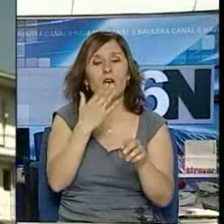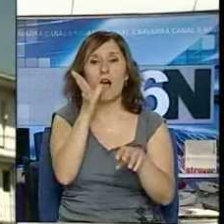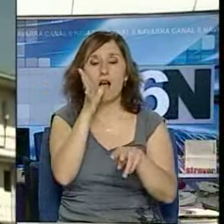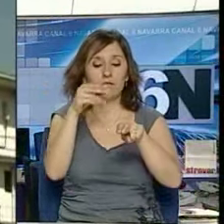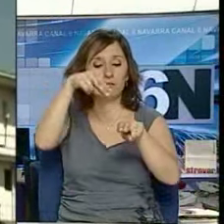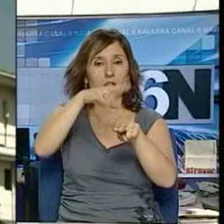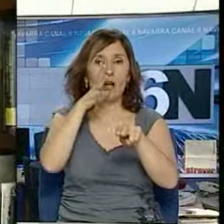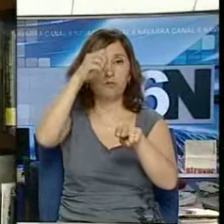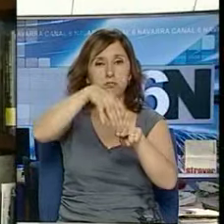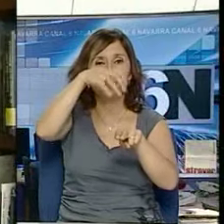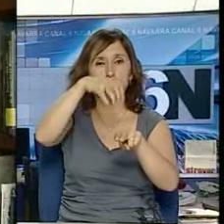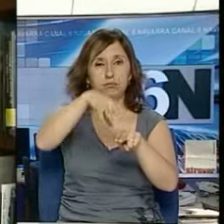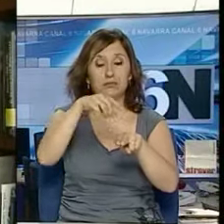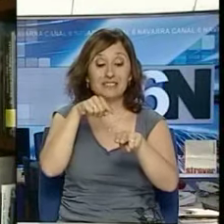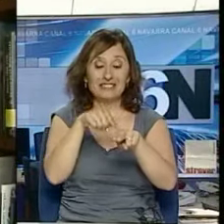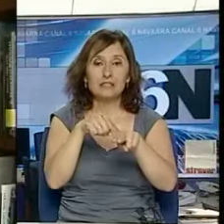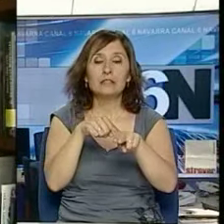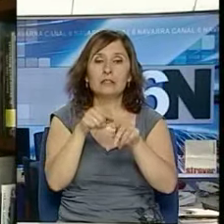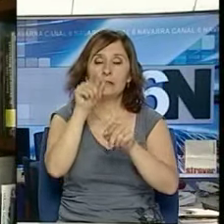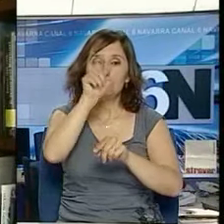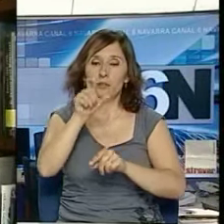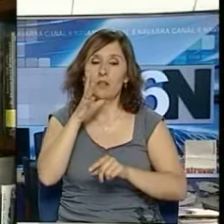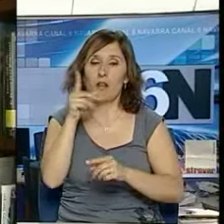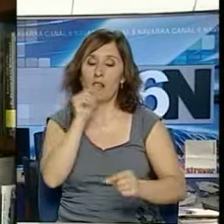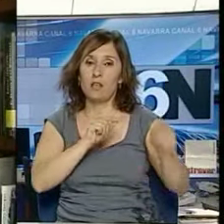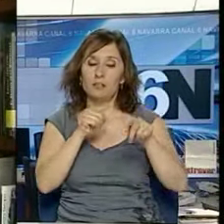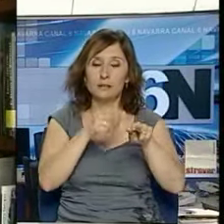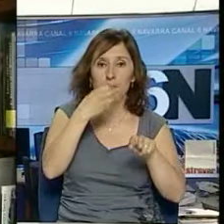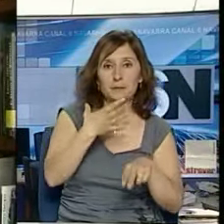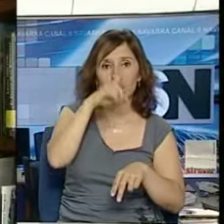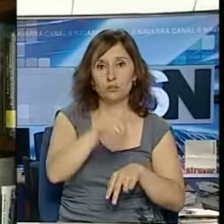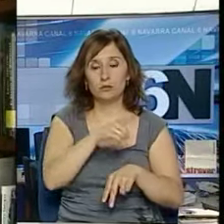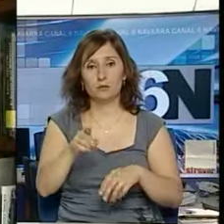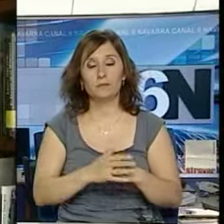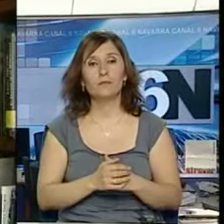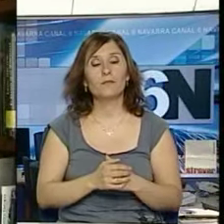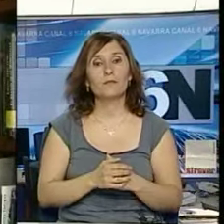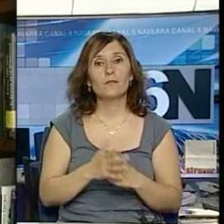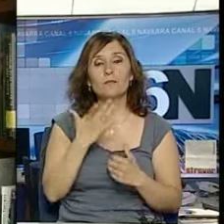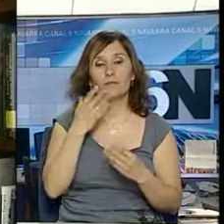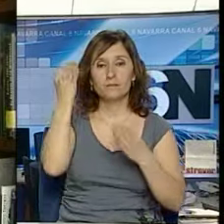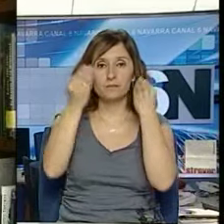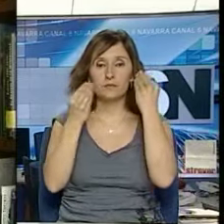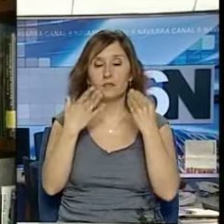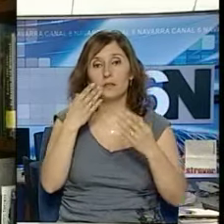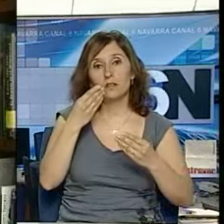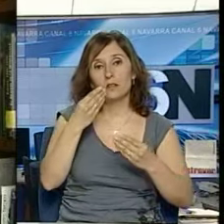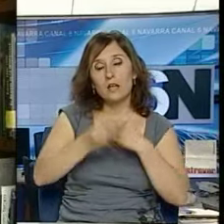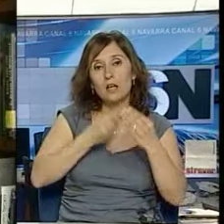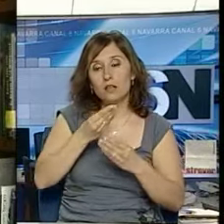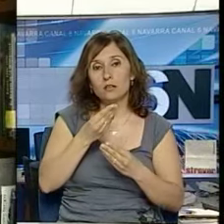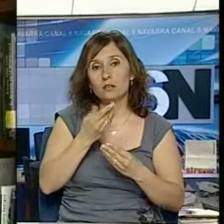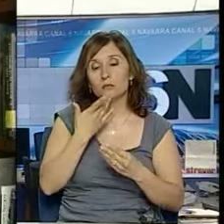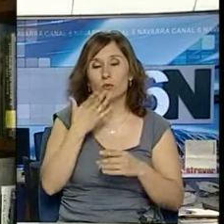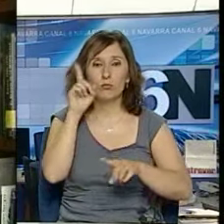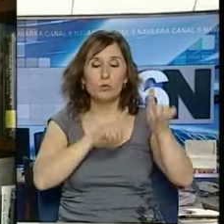Unidos. Habría mucho que discutir si realmente se trata de una medida que pueda contribuir de manera decisiva a no